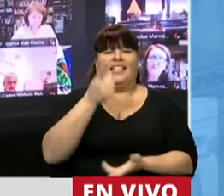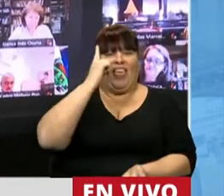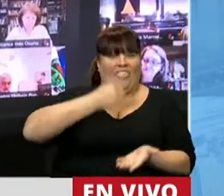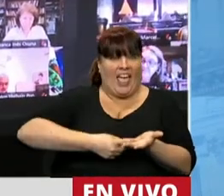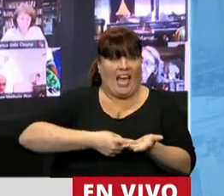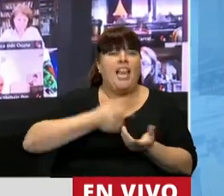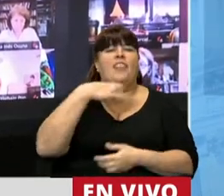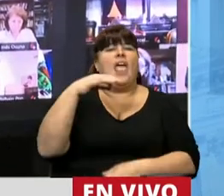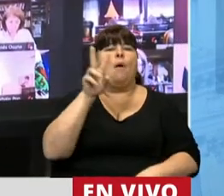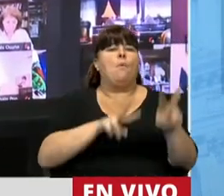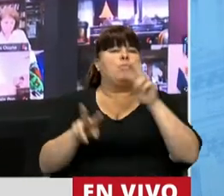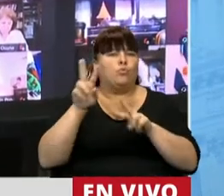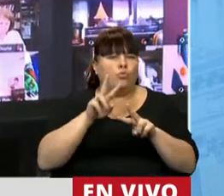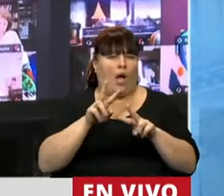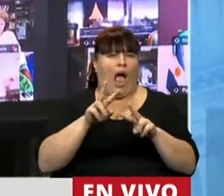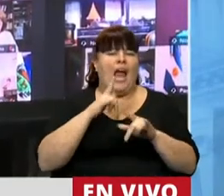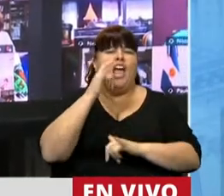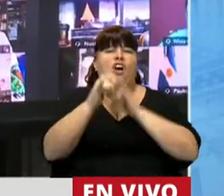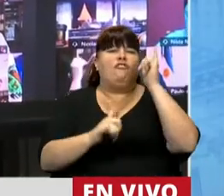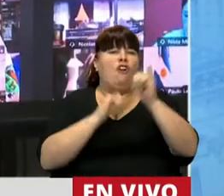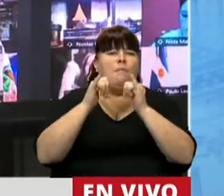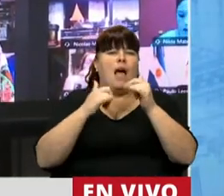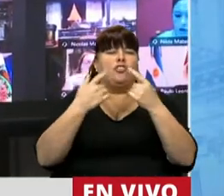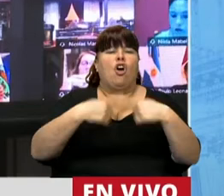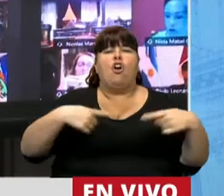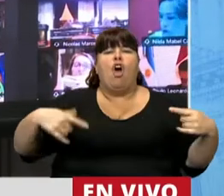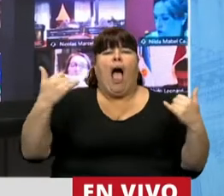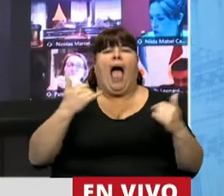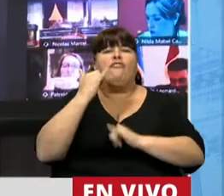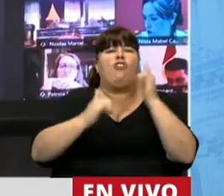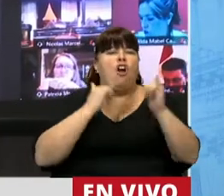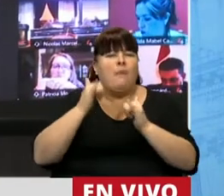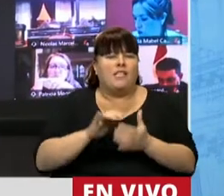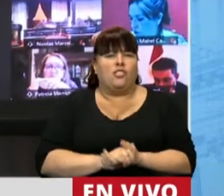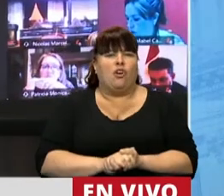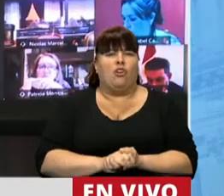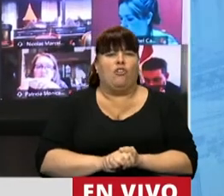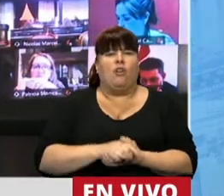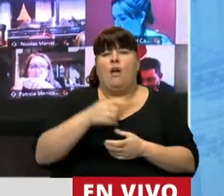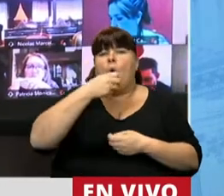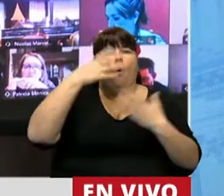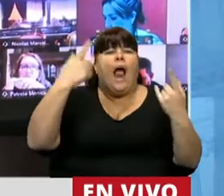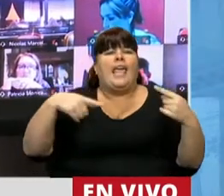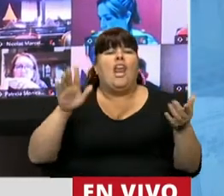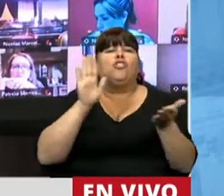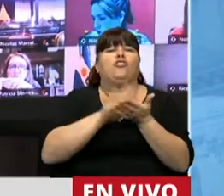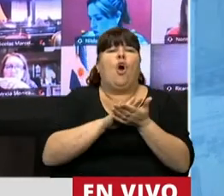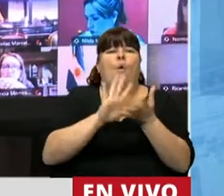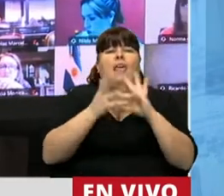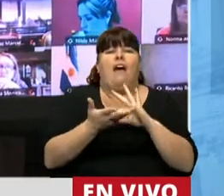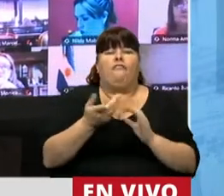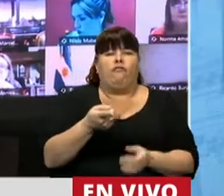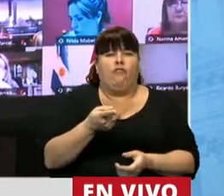decreto la búsqueda de toda otra información aleatoria a la condición